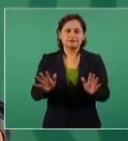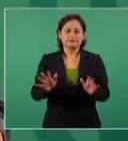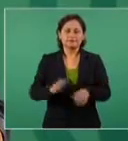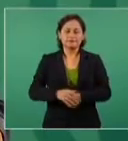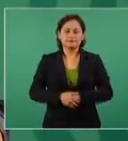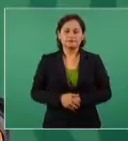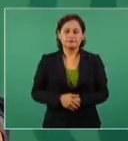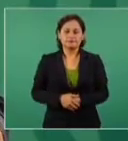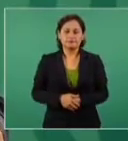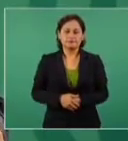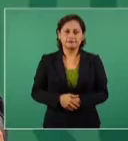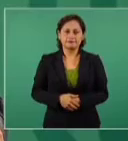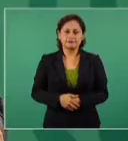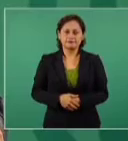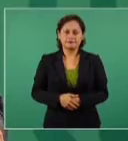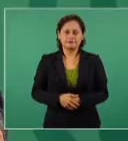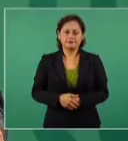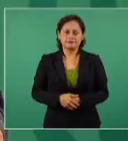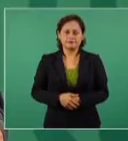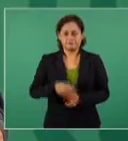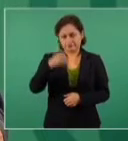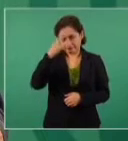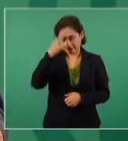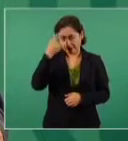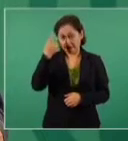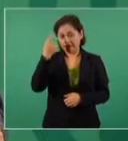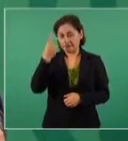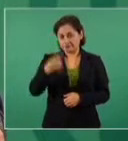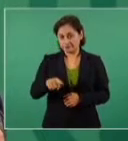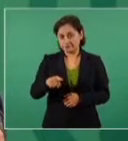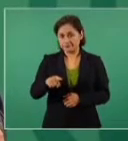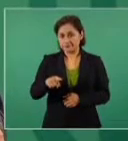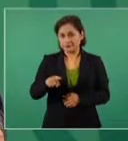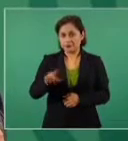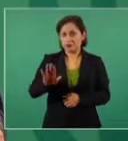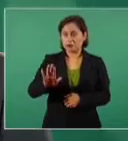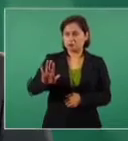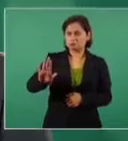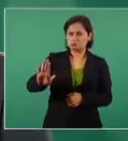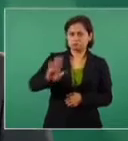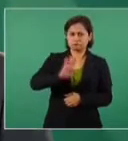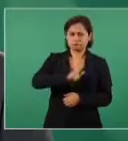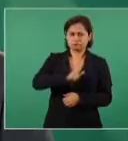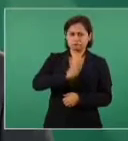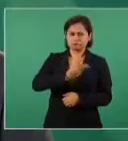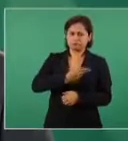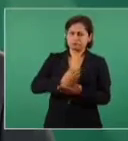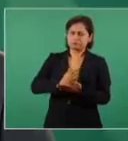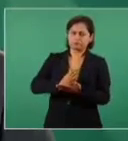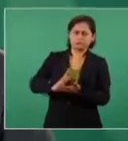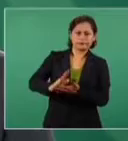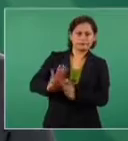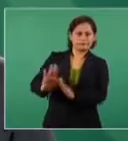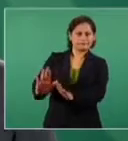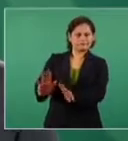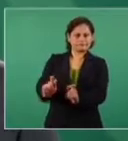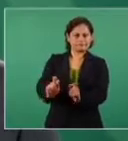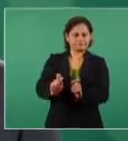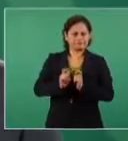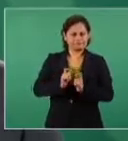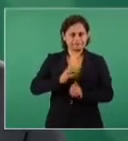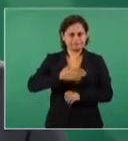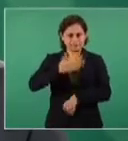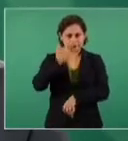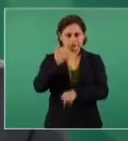depender de la metrópoli. Pero Hidalgo